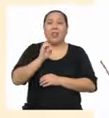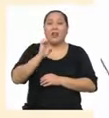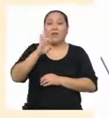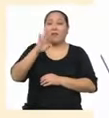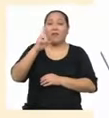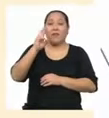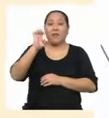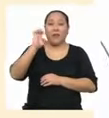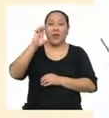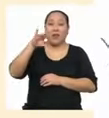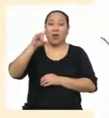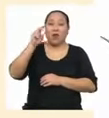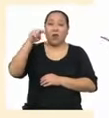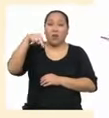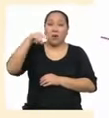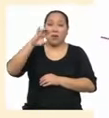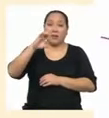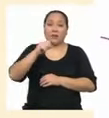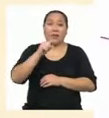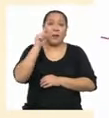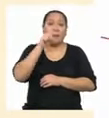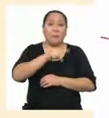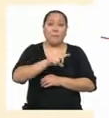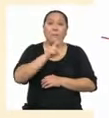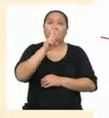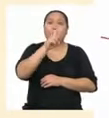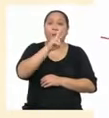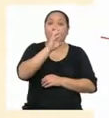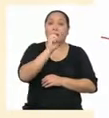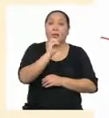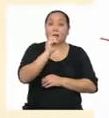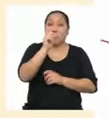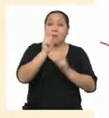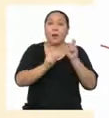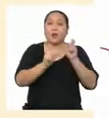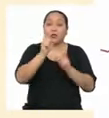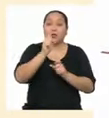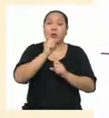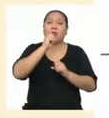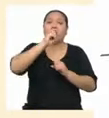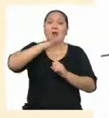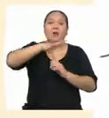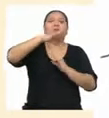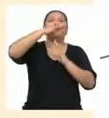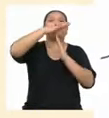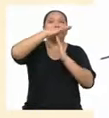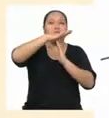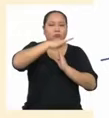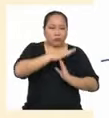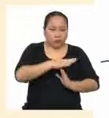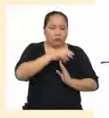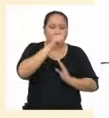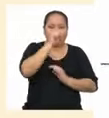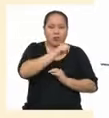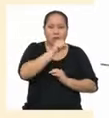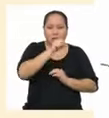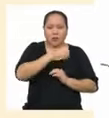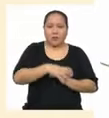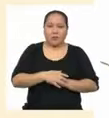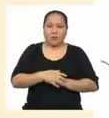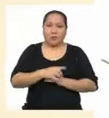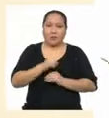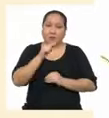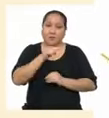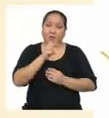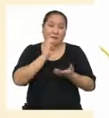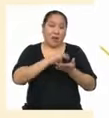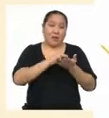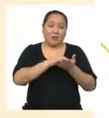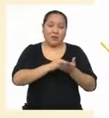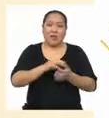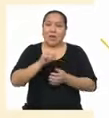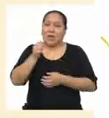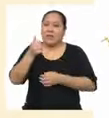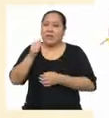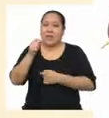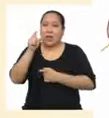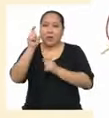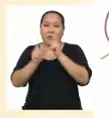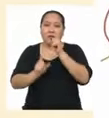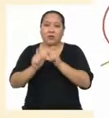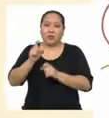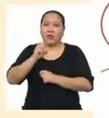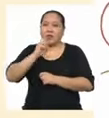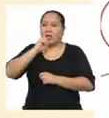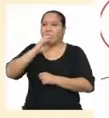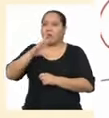20 personas marcaron sí Esa fue la respuesta más frecuente Y 10 personas que